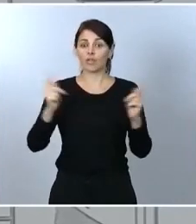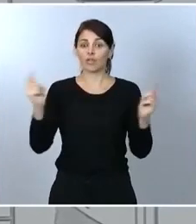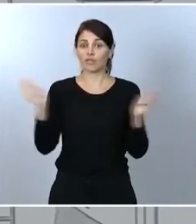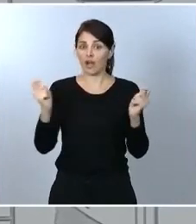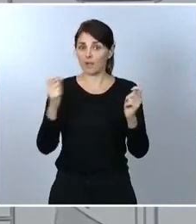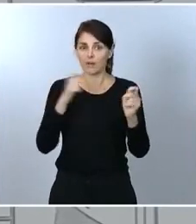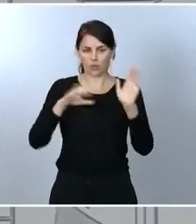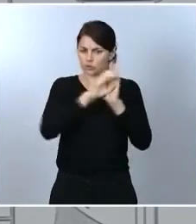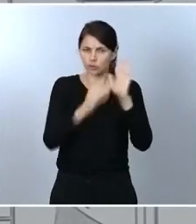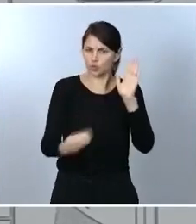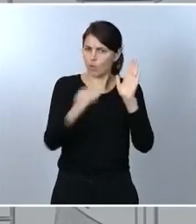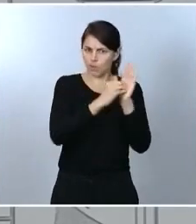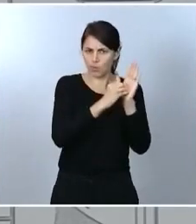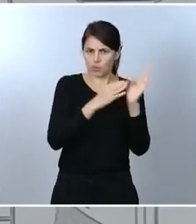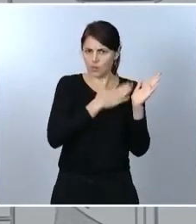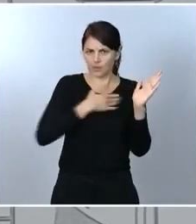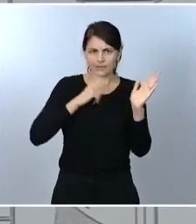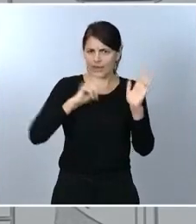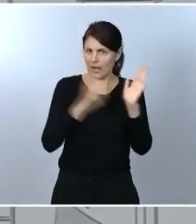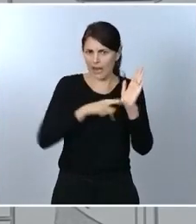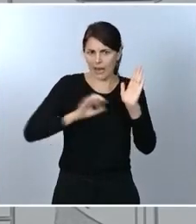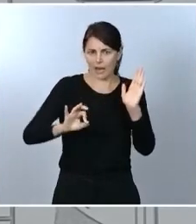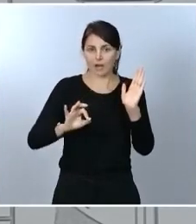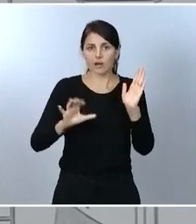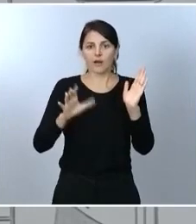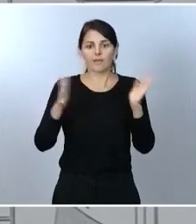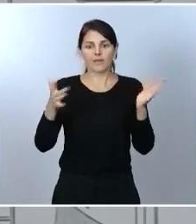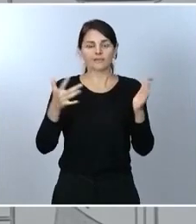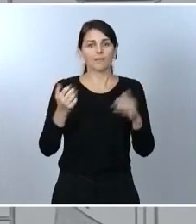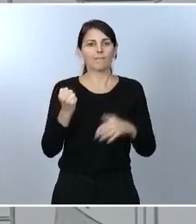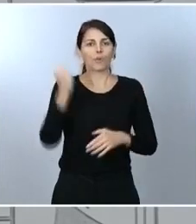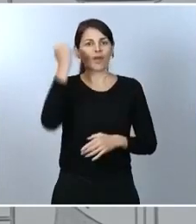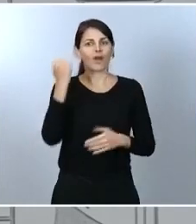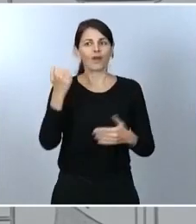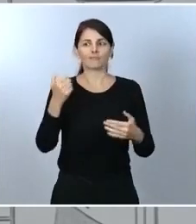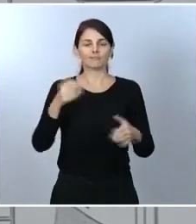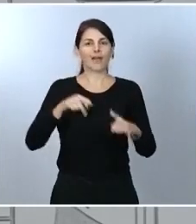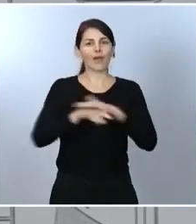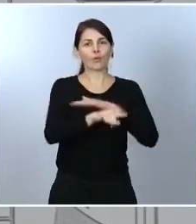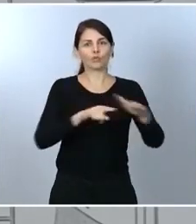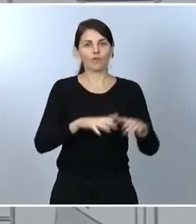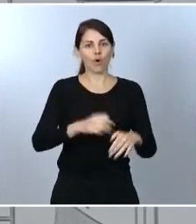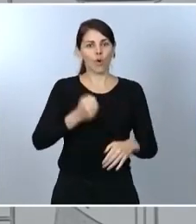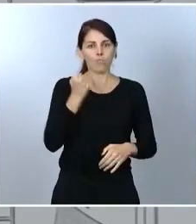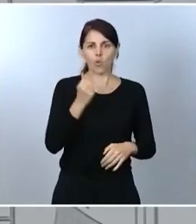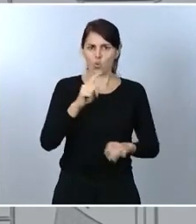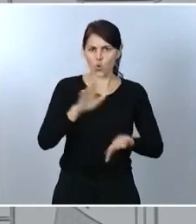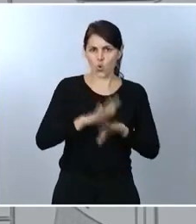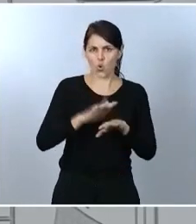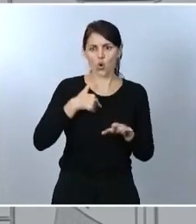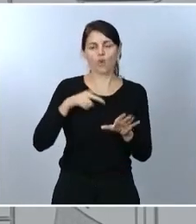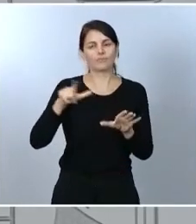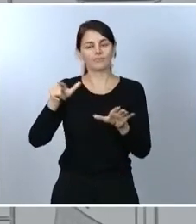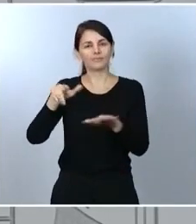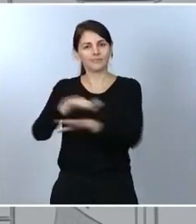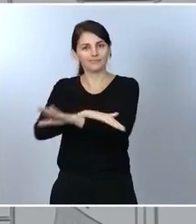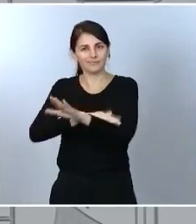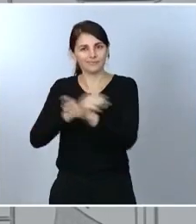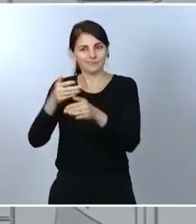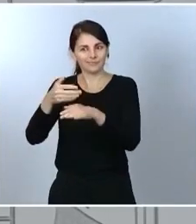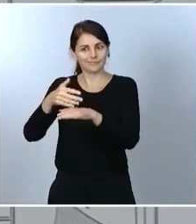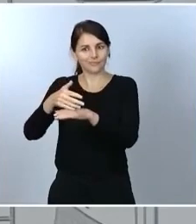que está en manos del Congreso de los Diputados, no del Poder Ejecutivo, sino del Poder Legislativo, su prórroga en el tiempo que considere oportuno.